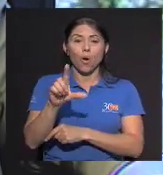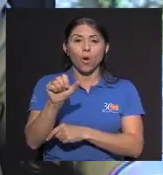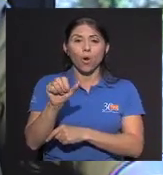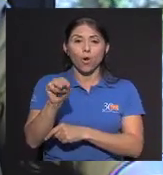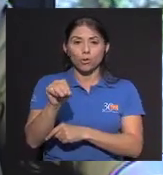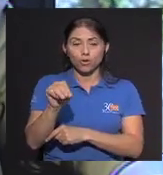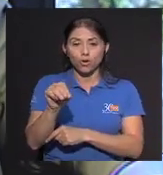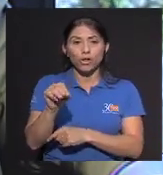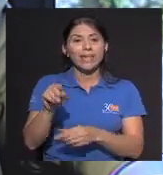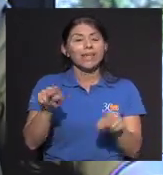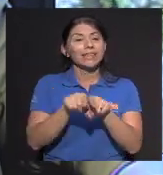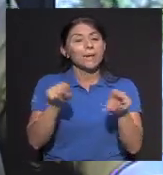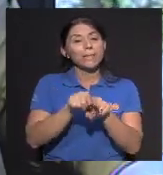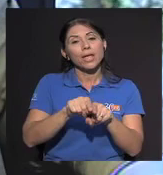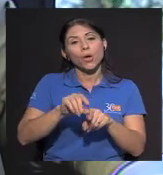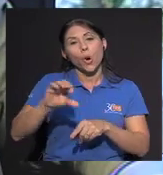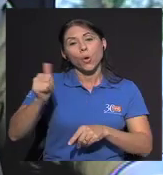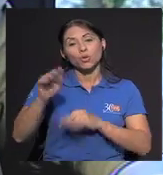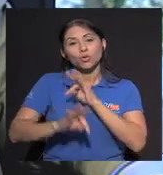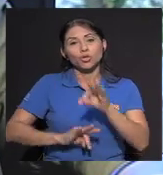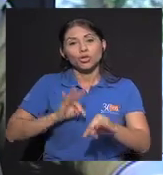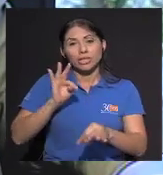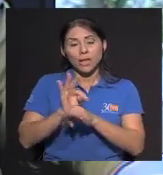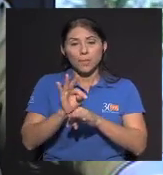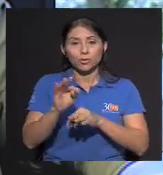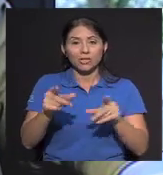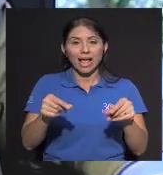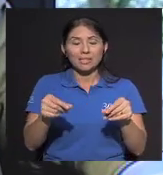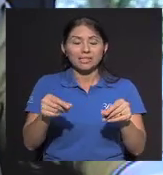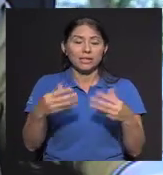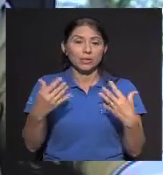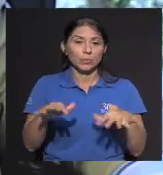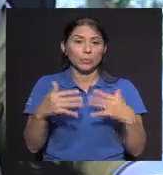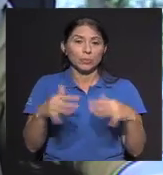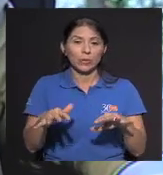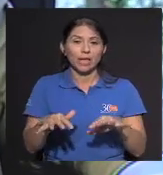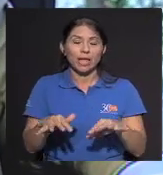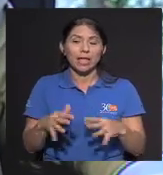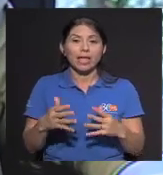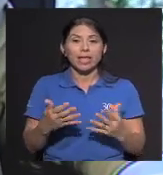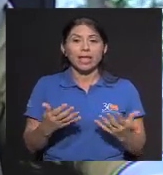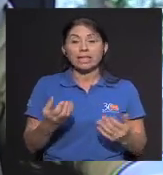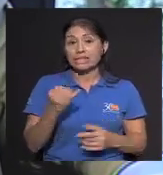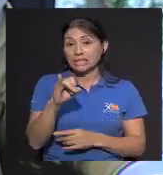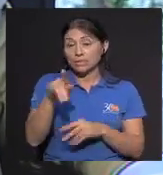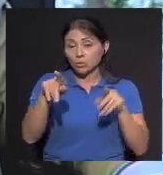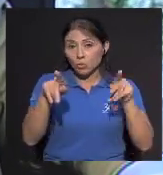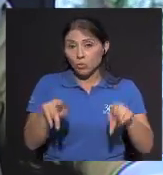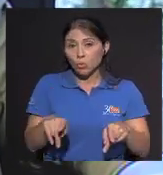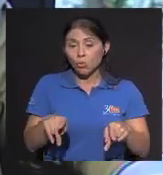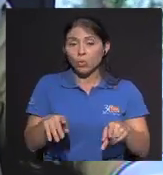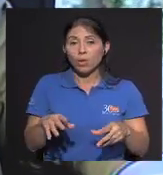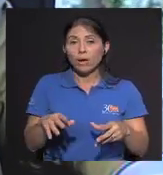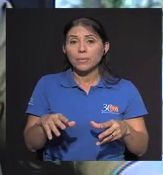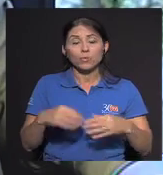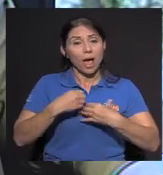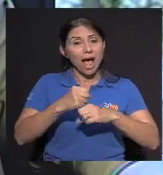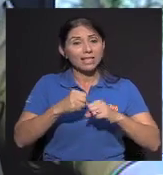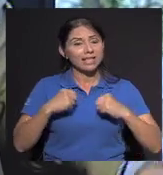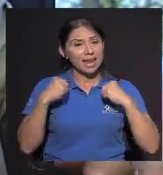Y Otros tipos de cáncer Que son Muy importantes El El hecho De